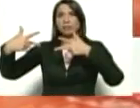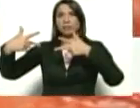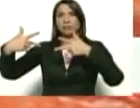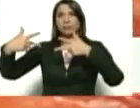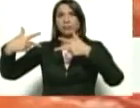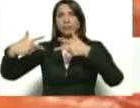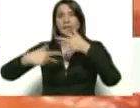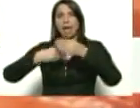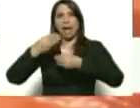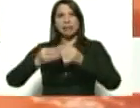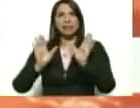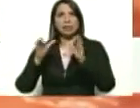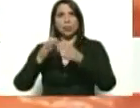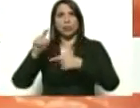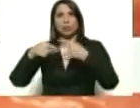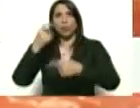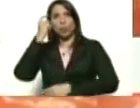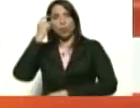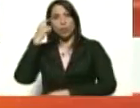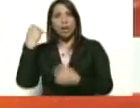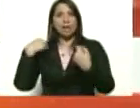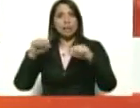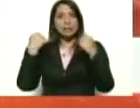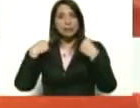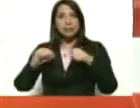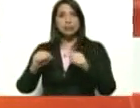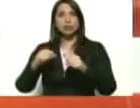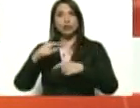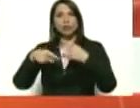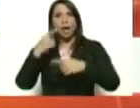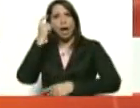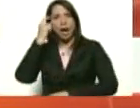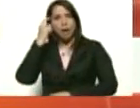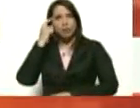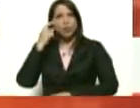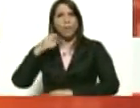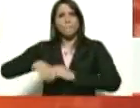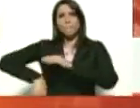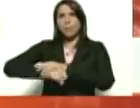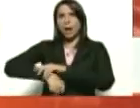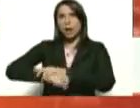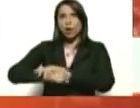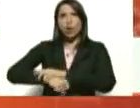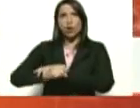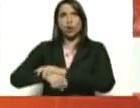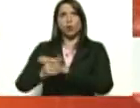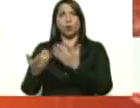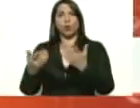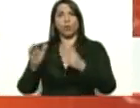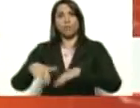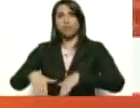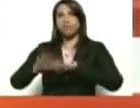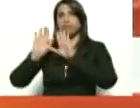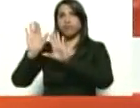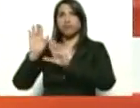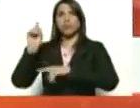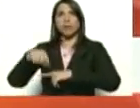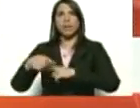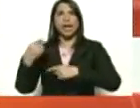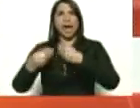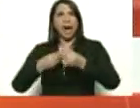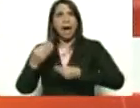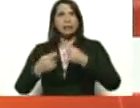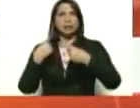Hacen reuniones diarias, ejercicios diarios, y con su balón de fútbol, con su balón de básquet, y hacen sus cosas, sus